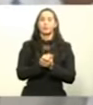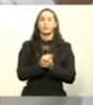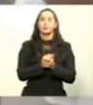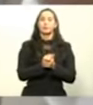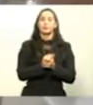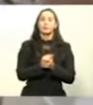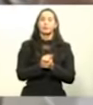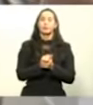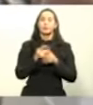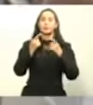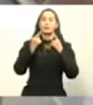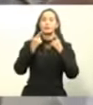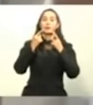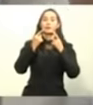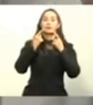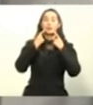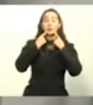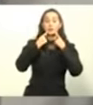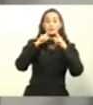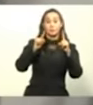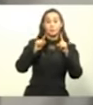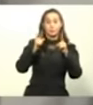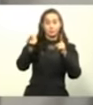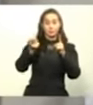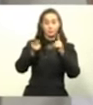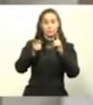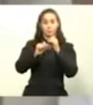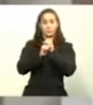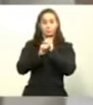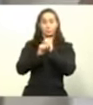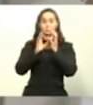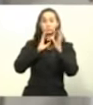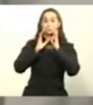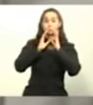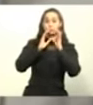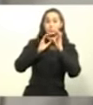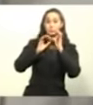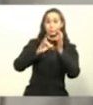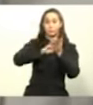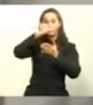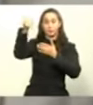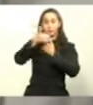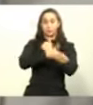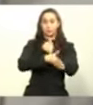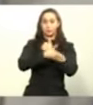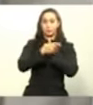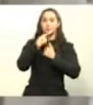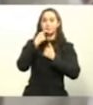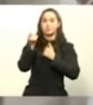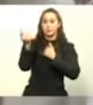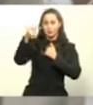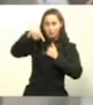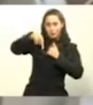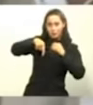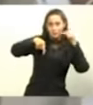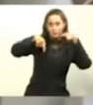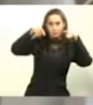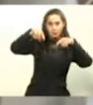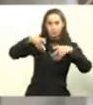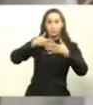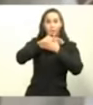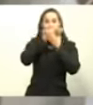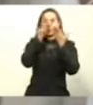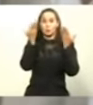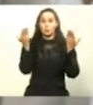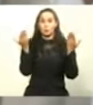En la entrevista que usted concedió a medio de comunicación extranjero, hablaba de la presencia de indocumentados en nuestro país.